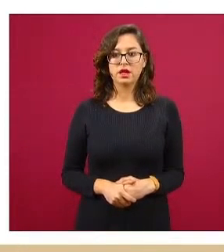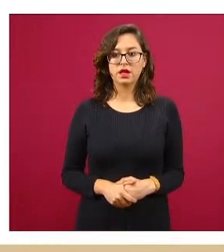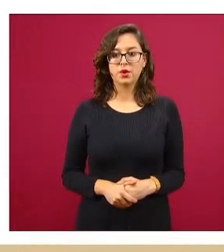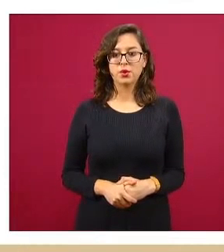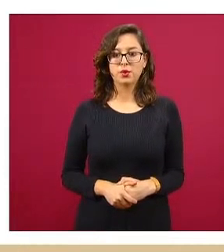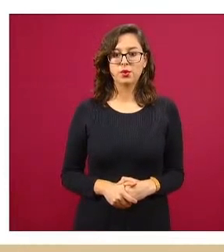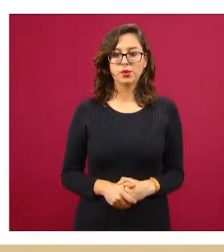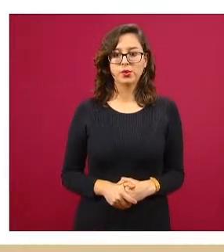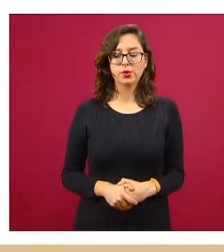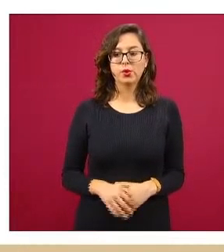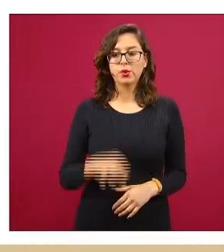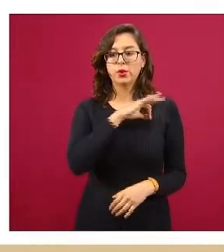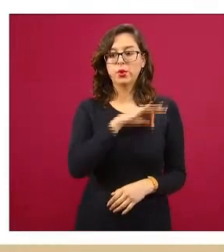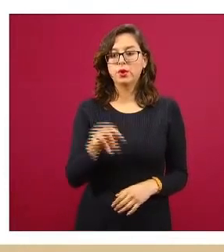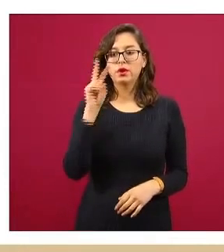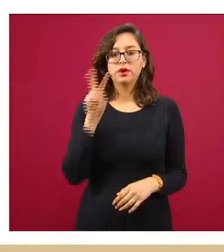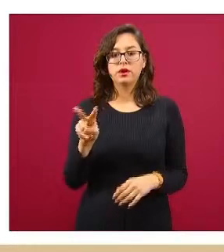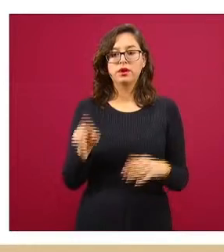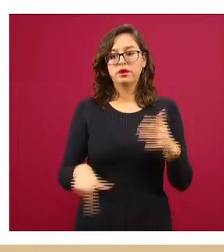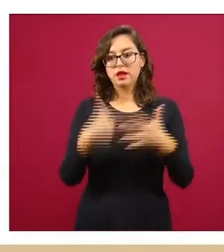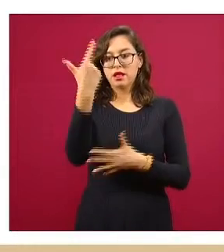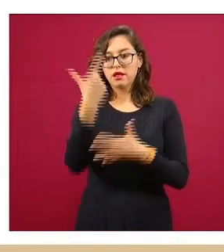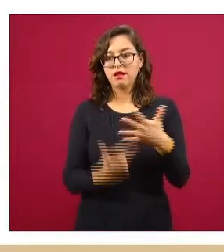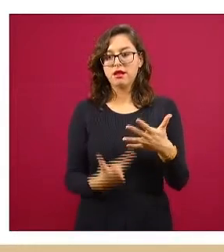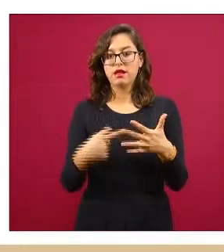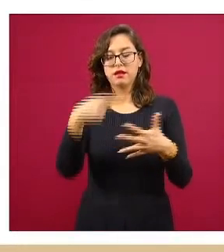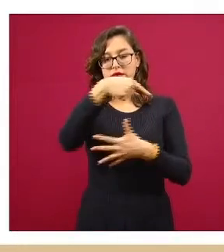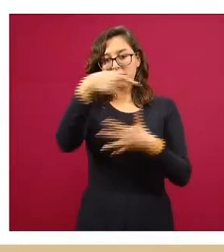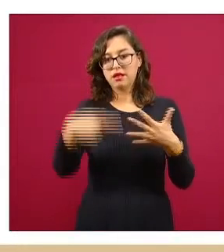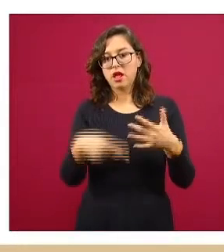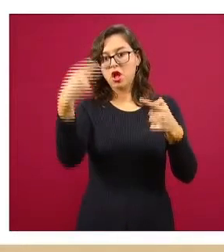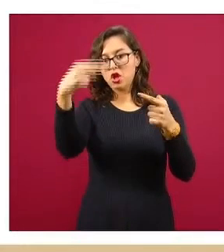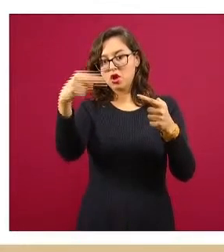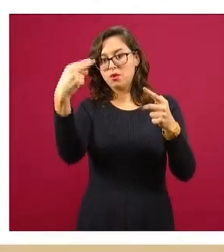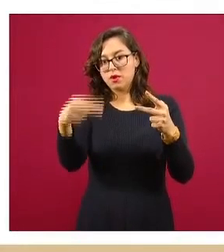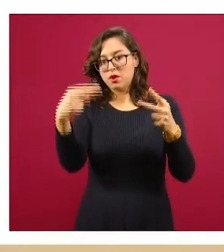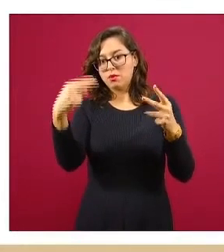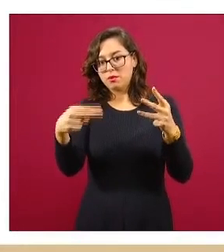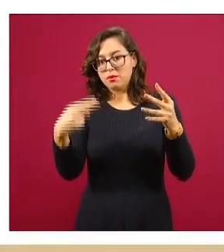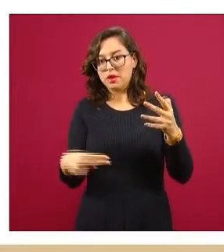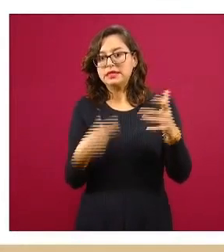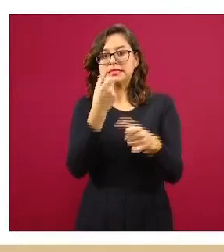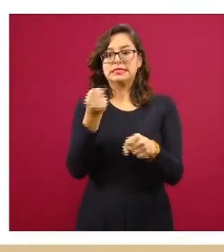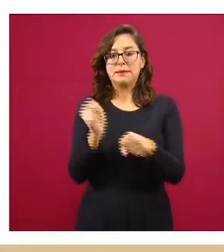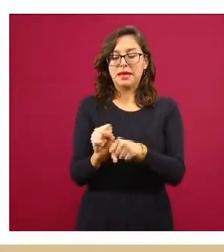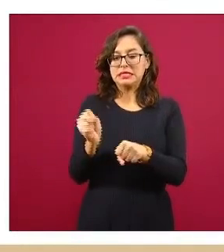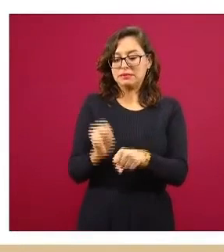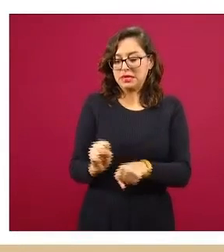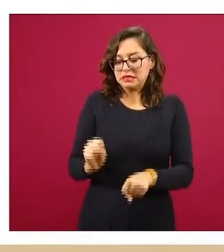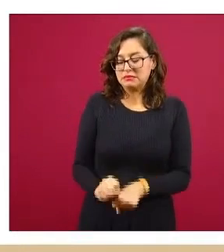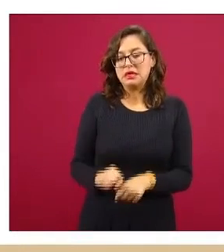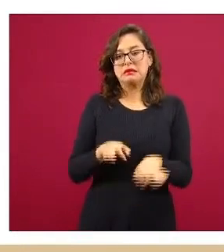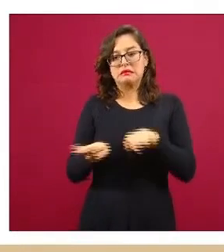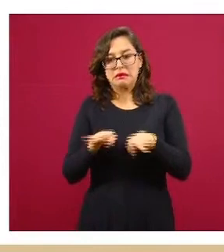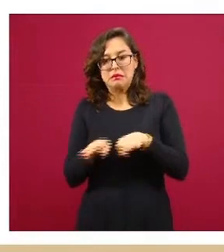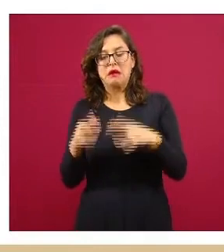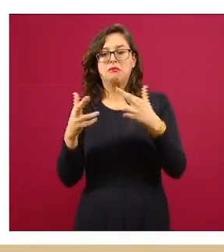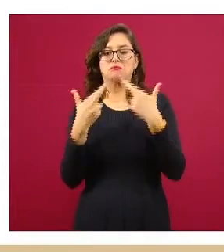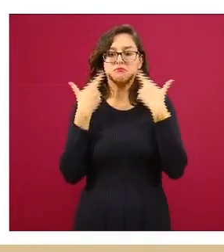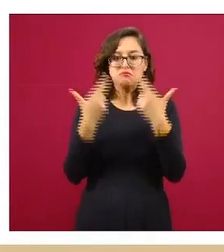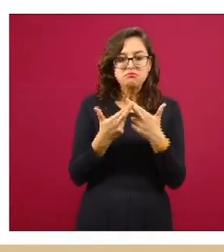desde aquí pues mi más profundo agradecimiento porque esto fue un trabajo de varias semanas y varios días discutiendo viendo